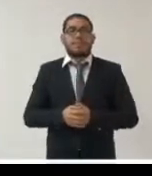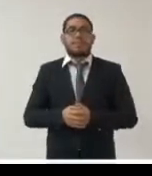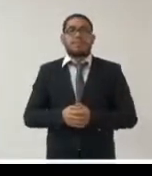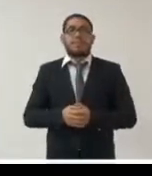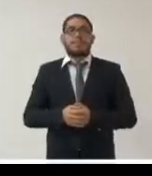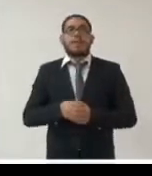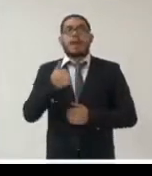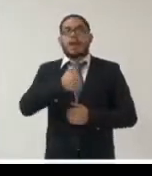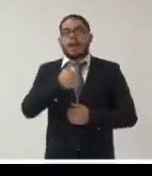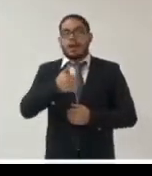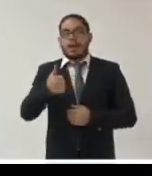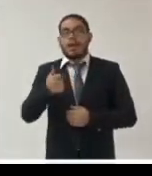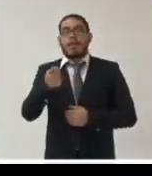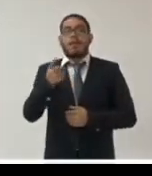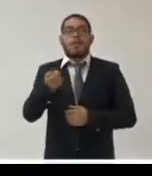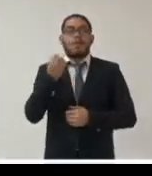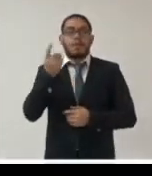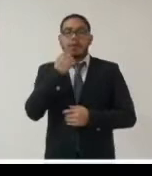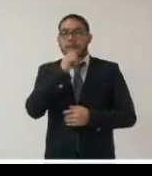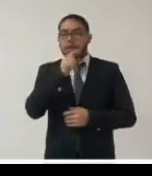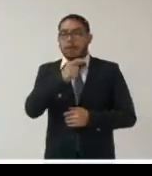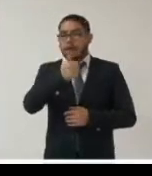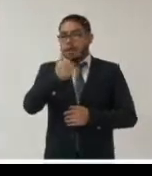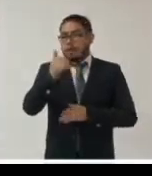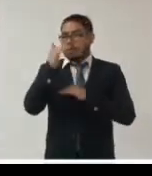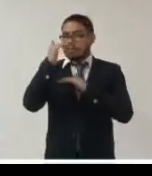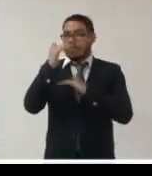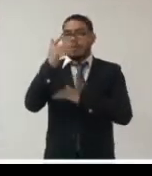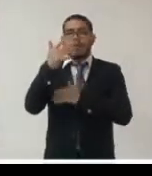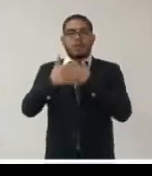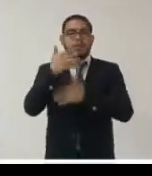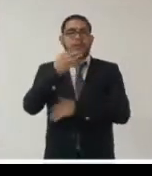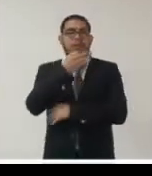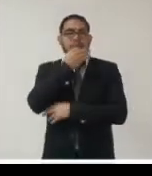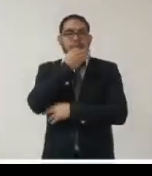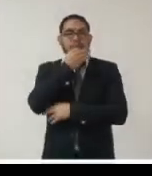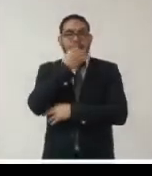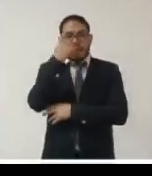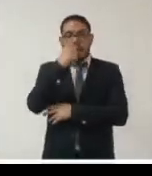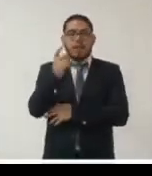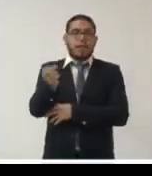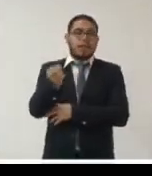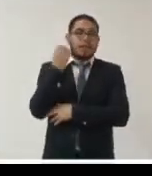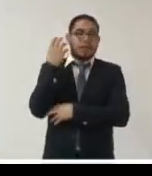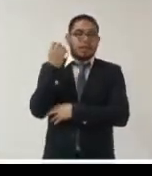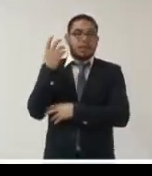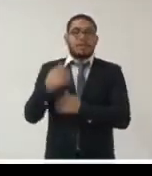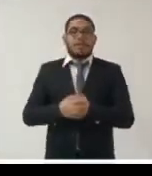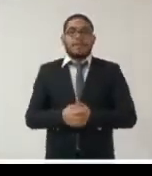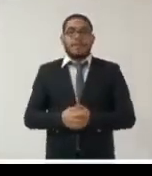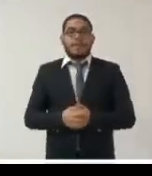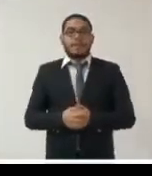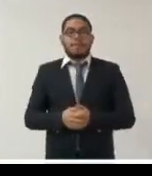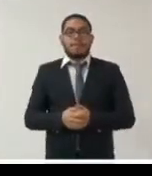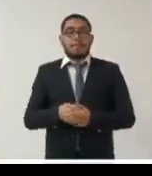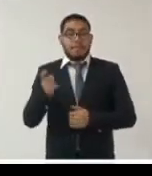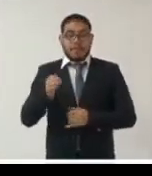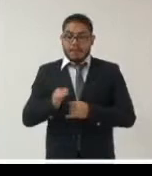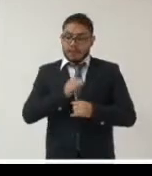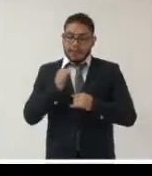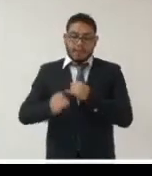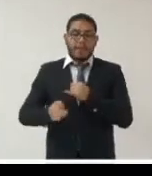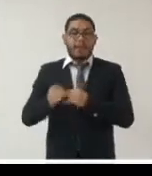cada uno de los ponentes tienen 15 minutos para su exposición y al final